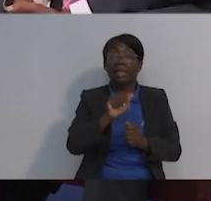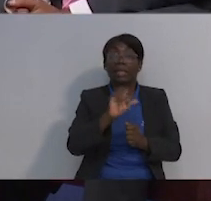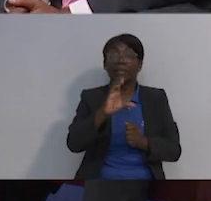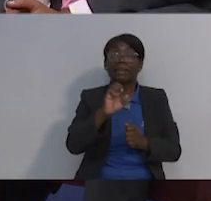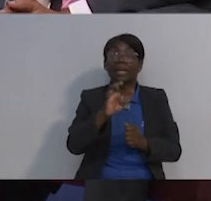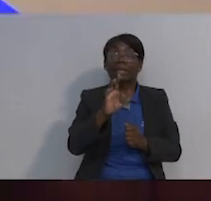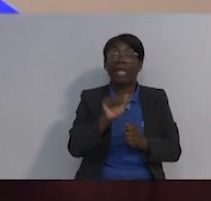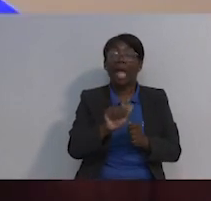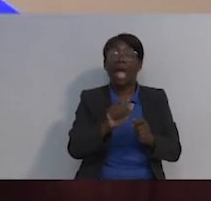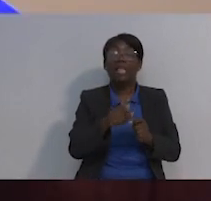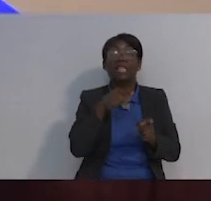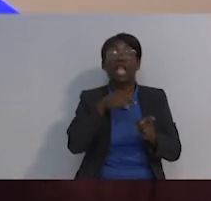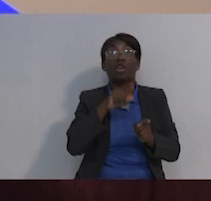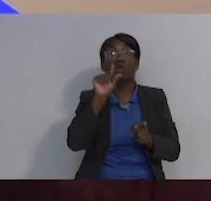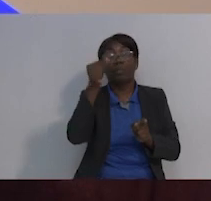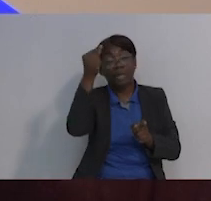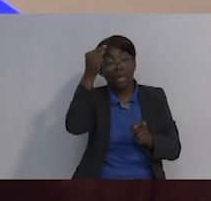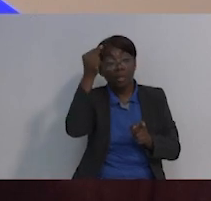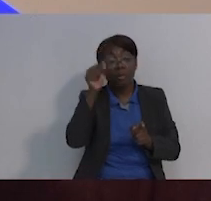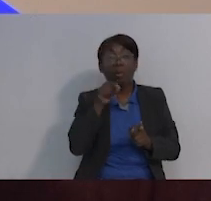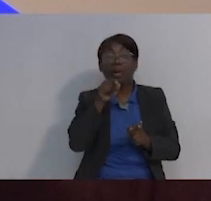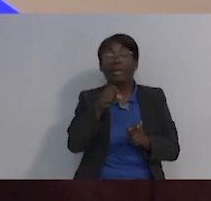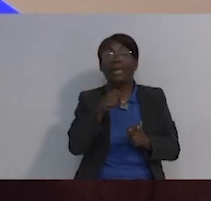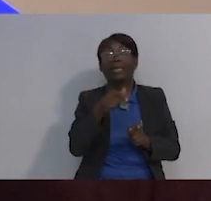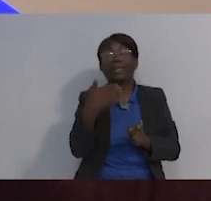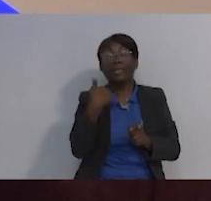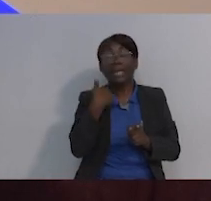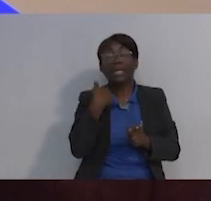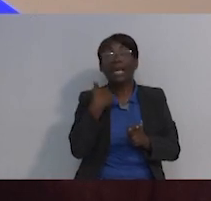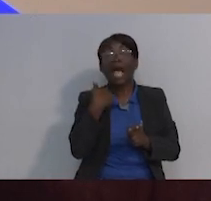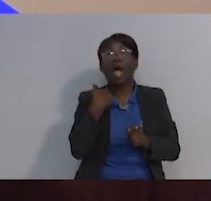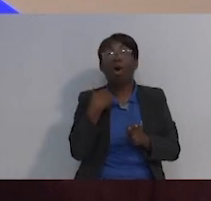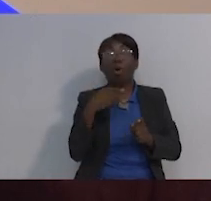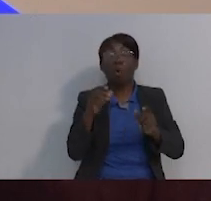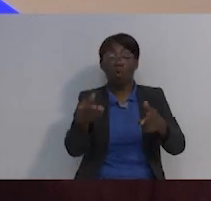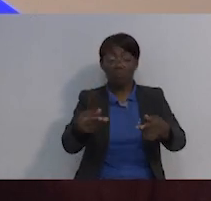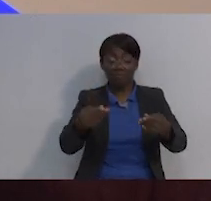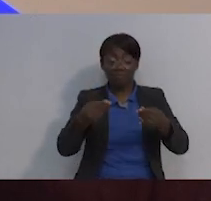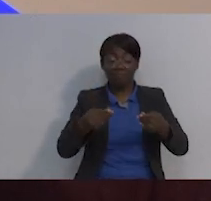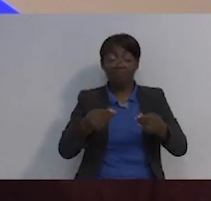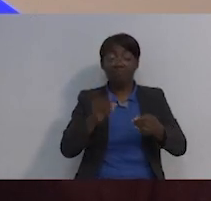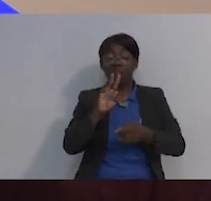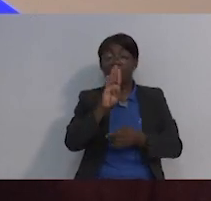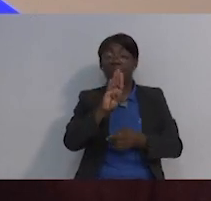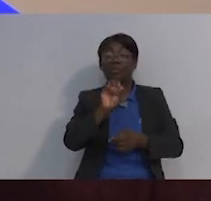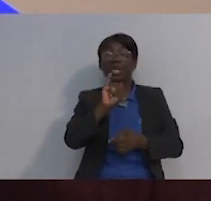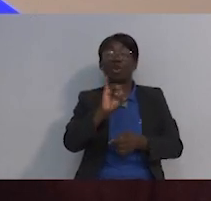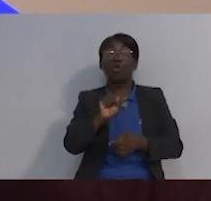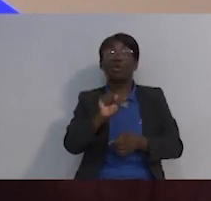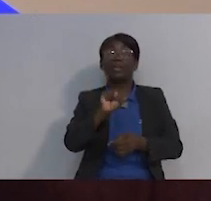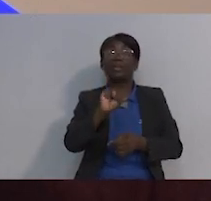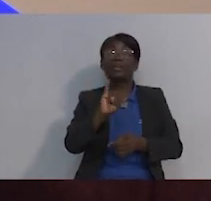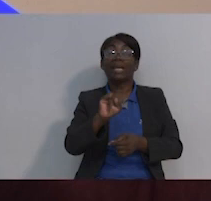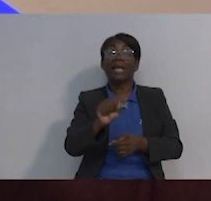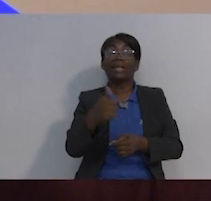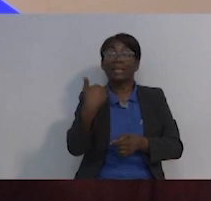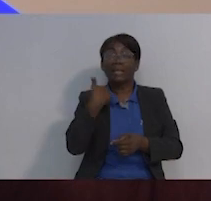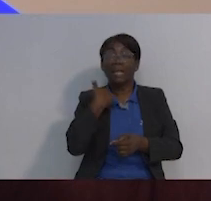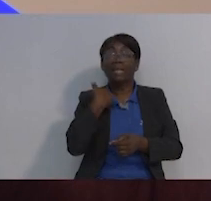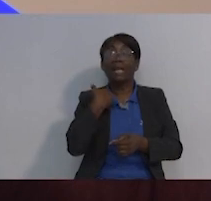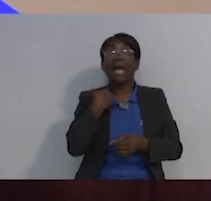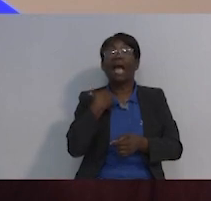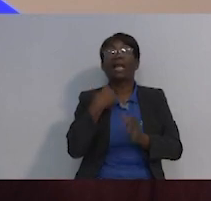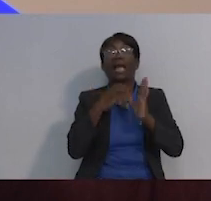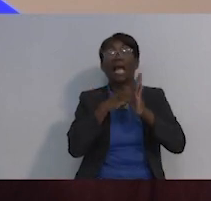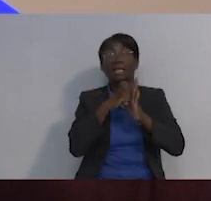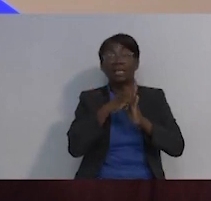los requisitos básicos, según Gaceta de Gobierno aquí en Panamá, es que sea un paciente ya con diagnóstico de cáncer,